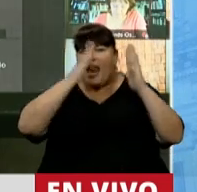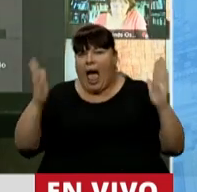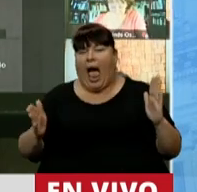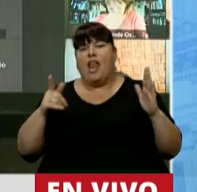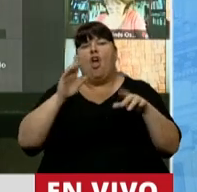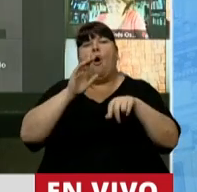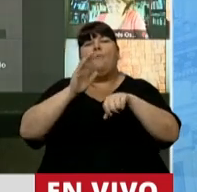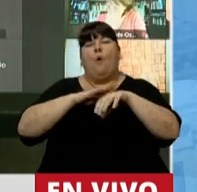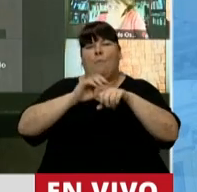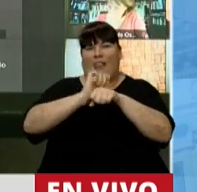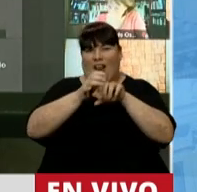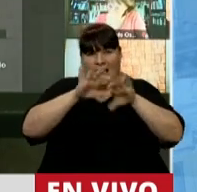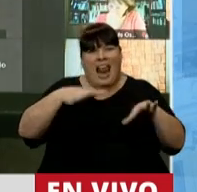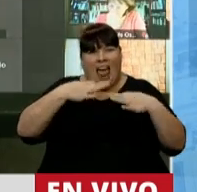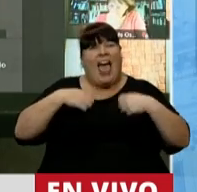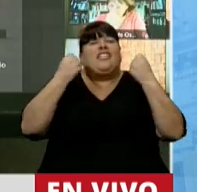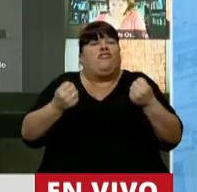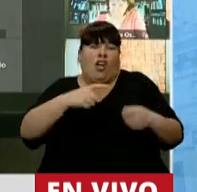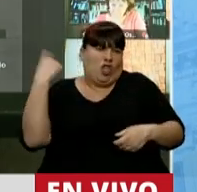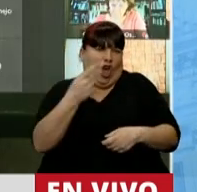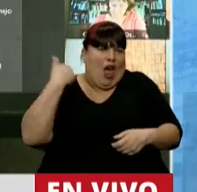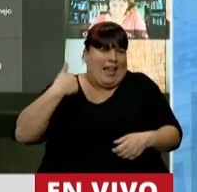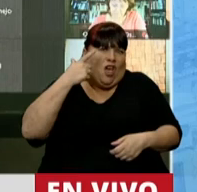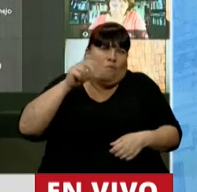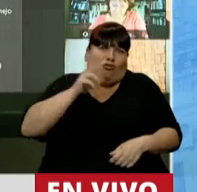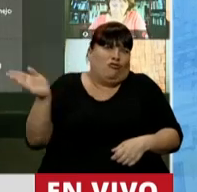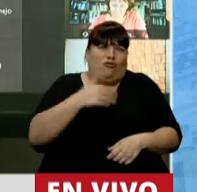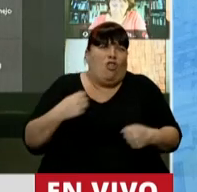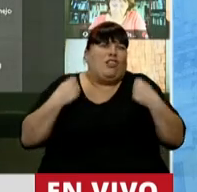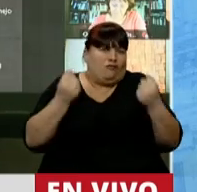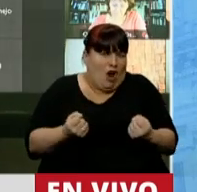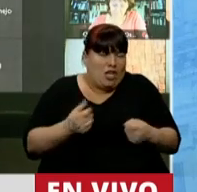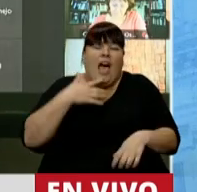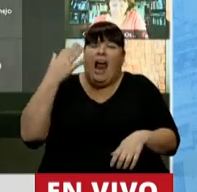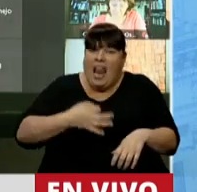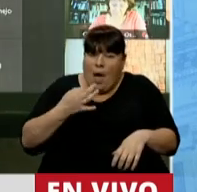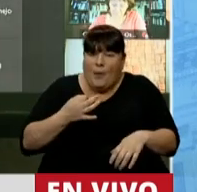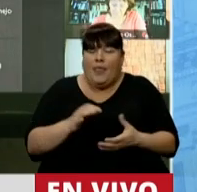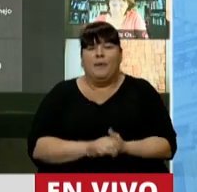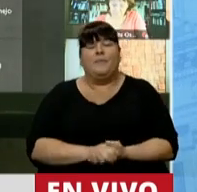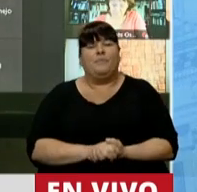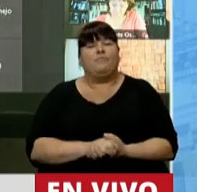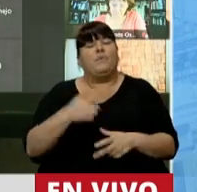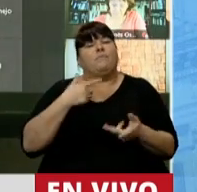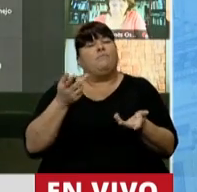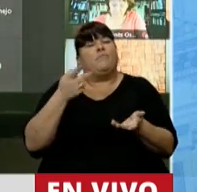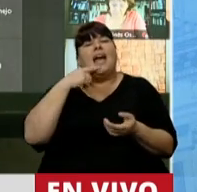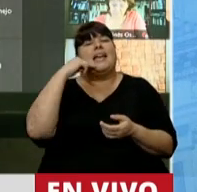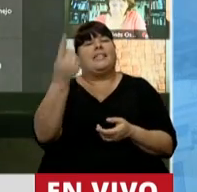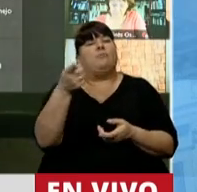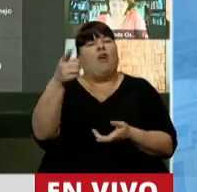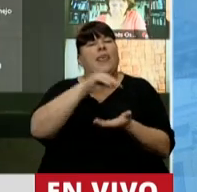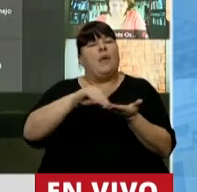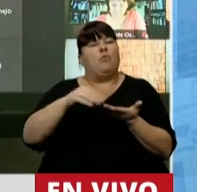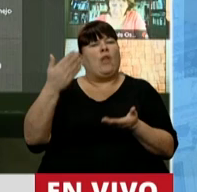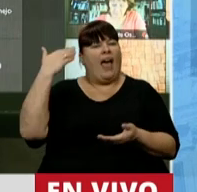y en la pandemia. En realidad el esfuerzo lo hicieron todos los argentinos y las argentinas. También es verdad que quiero responderle a una